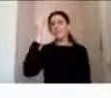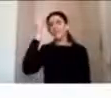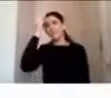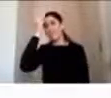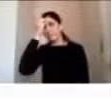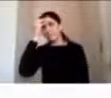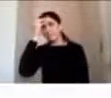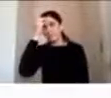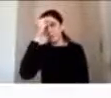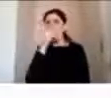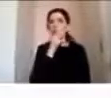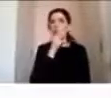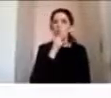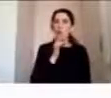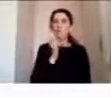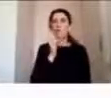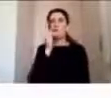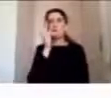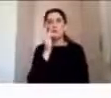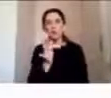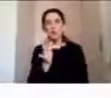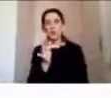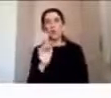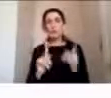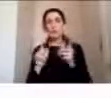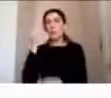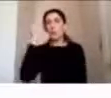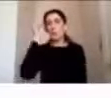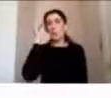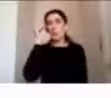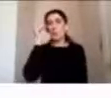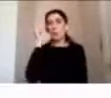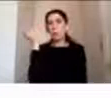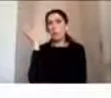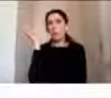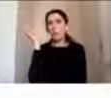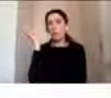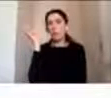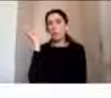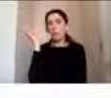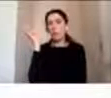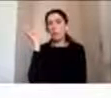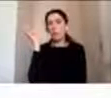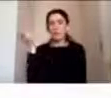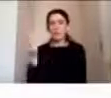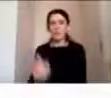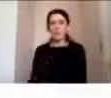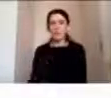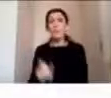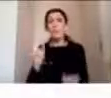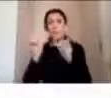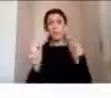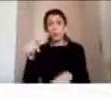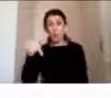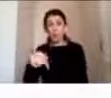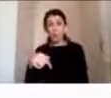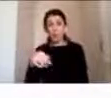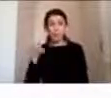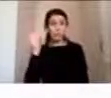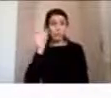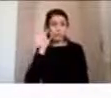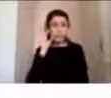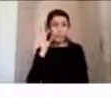del futuro y también muchas veces con desconocimiento para quienes están hoy en día escuchando y tengan un familiar